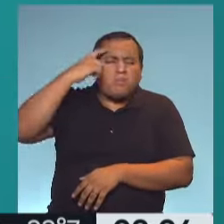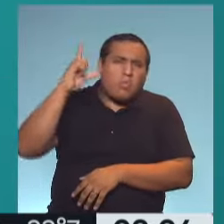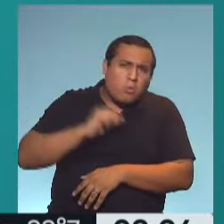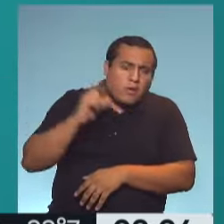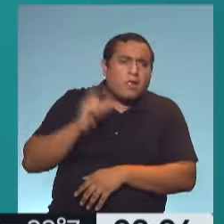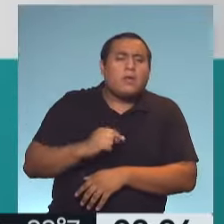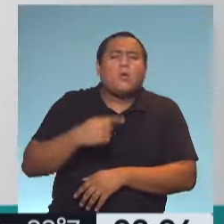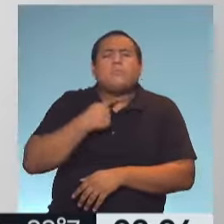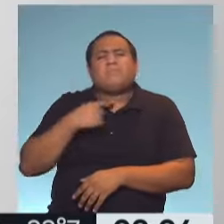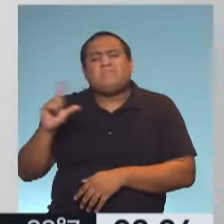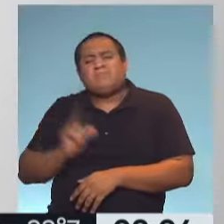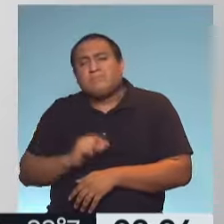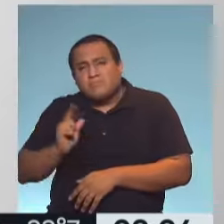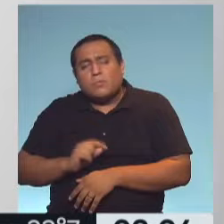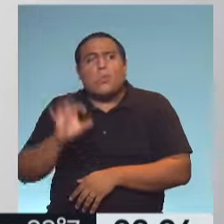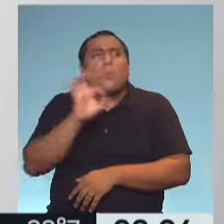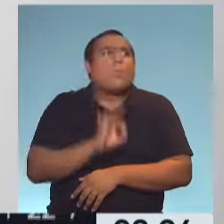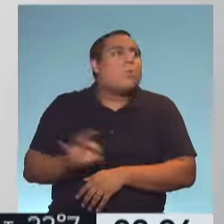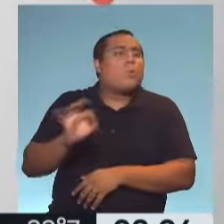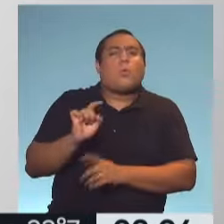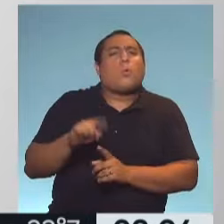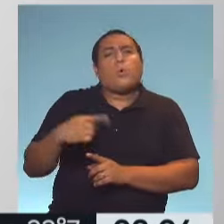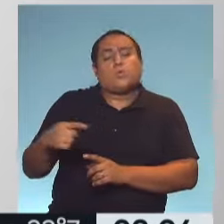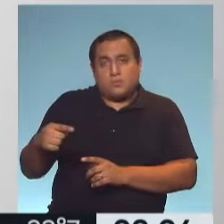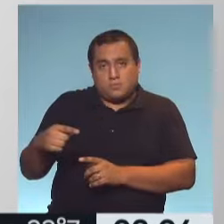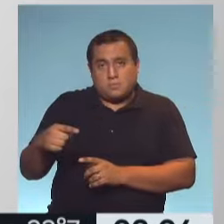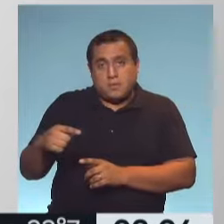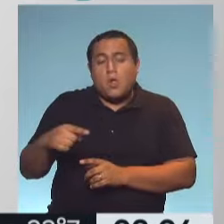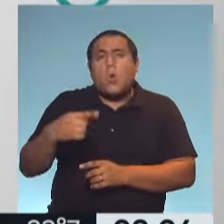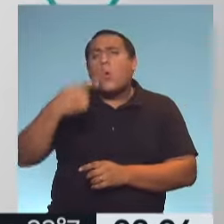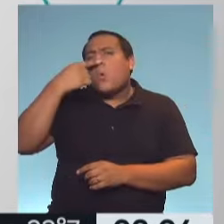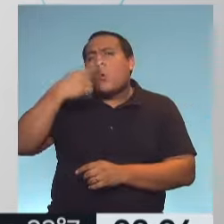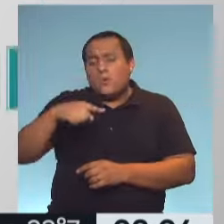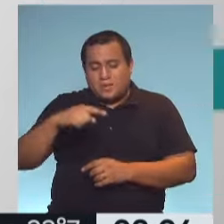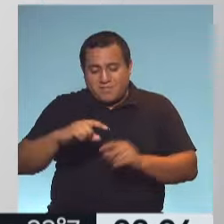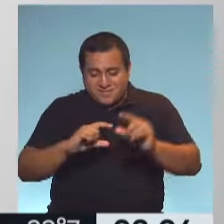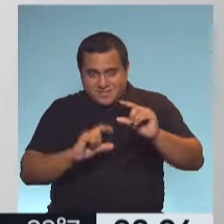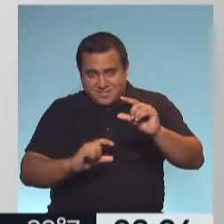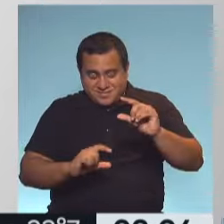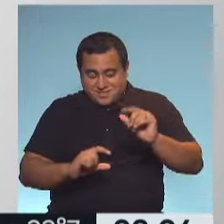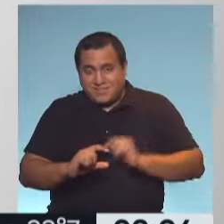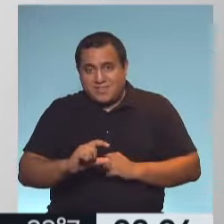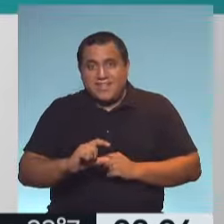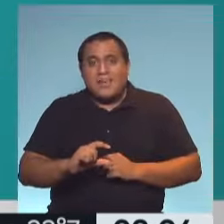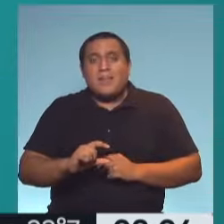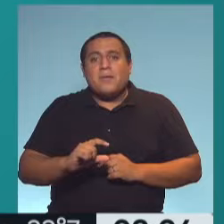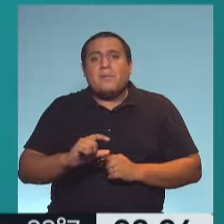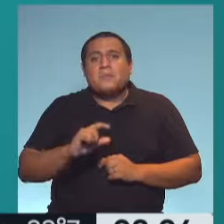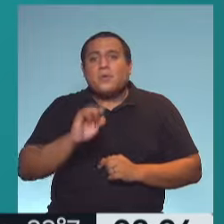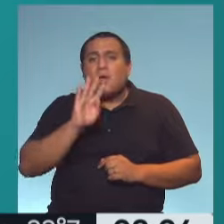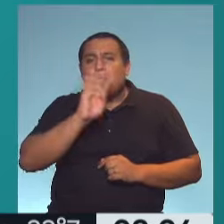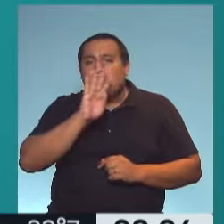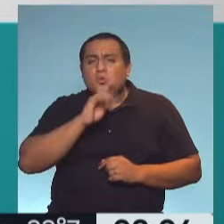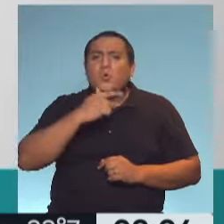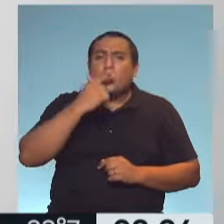algún dolor de garganta, alguna situación. Y tenemos esta última, estas dos últimas, que son el ladrillito amarillo y el